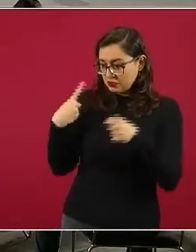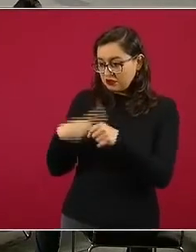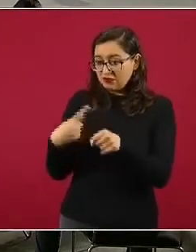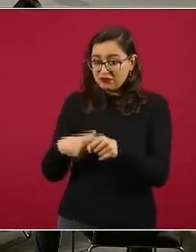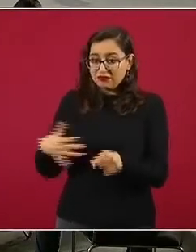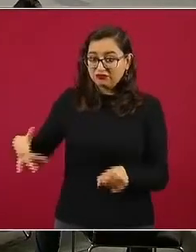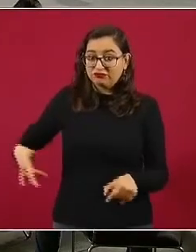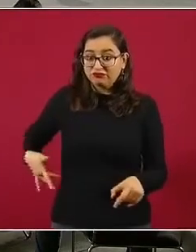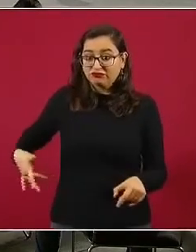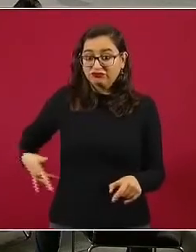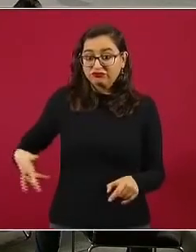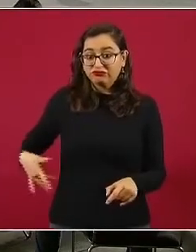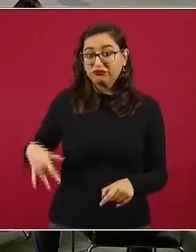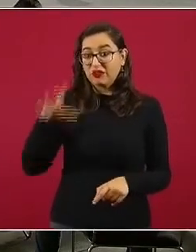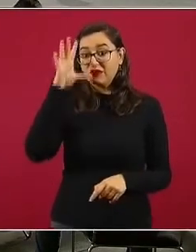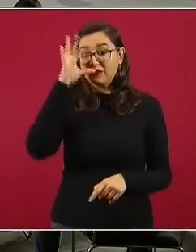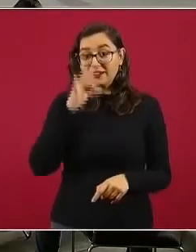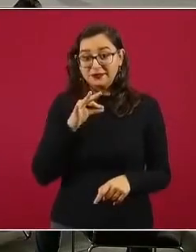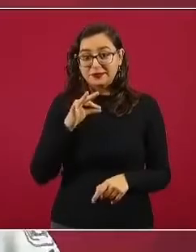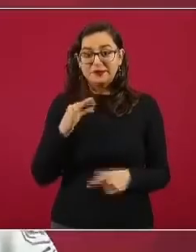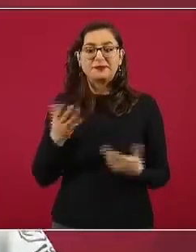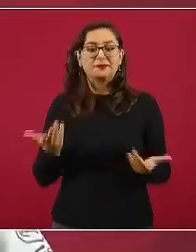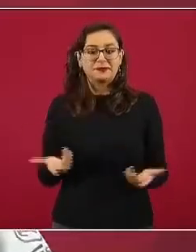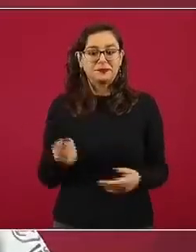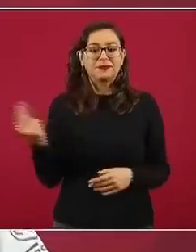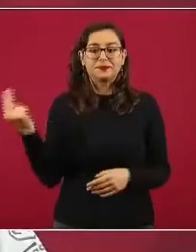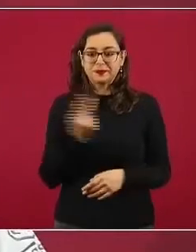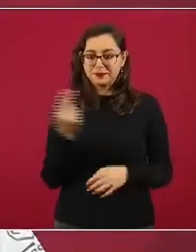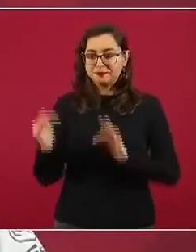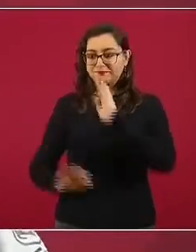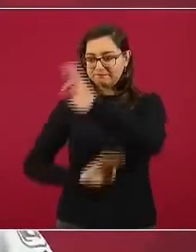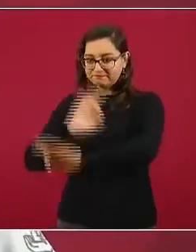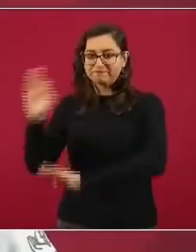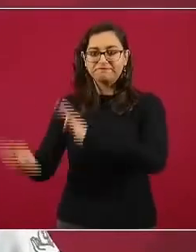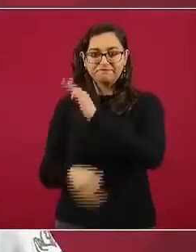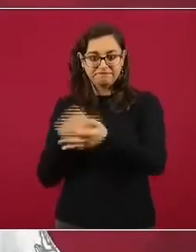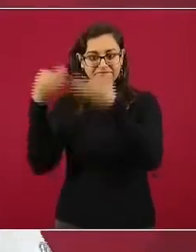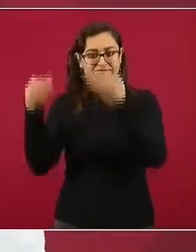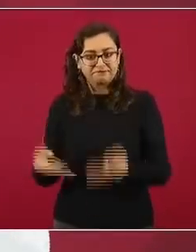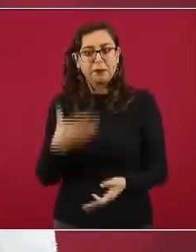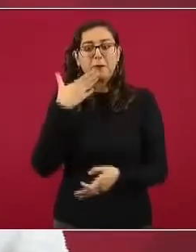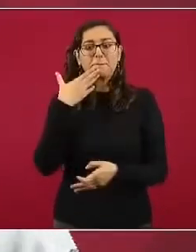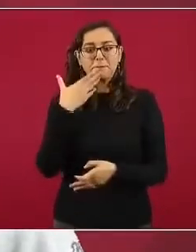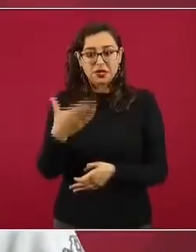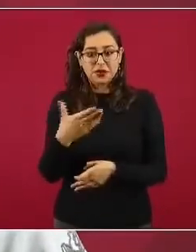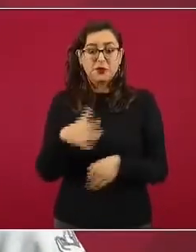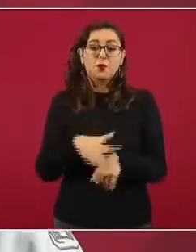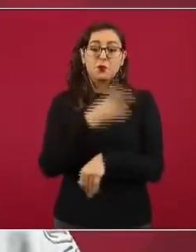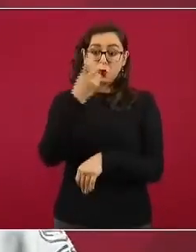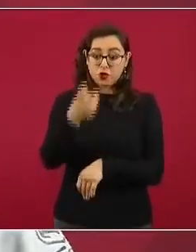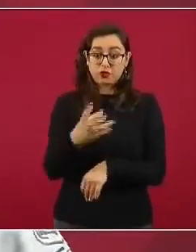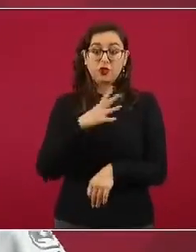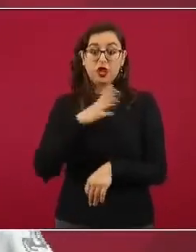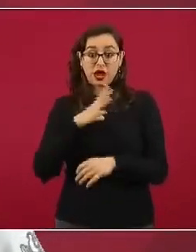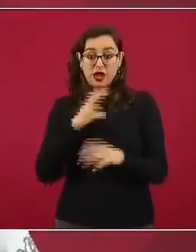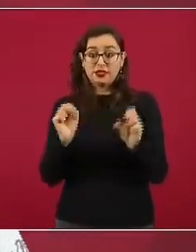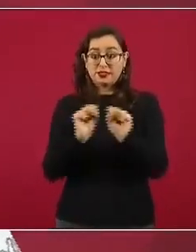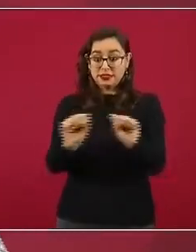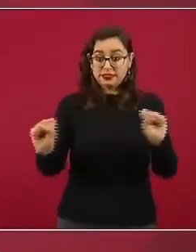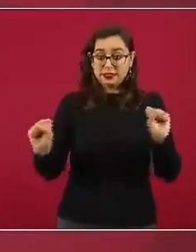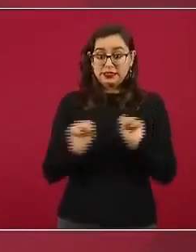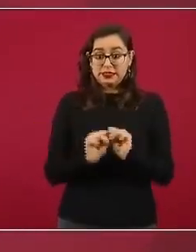naturaleza, es darle una atención lo más digna posible. Tenemos esta sala con 50